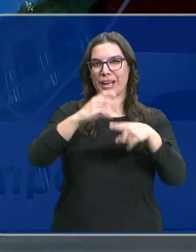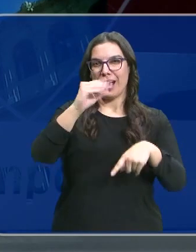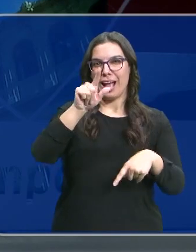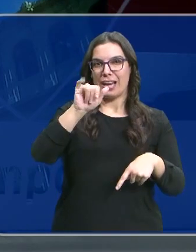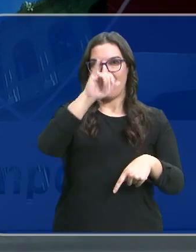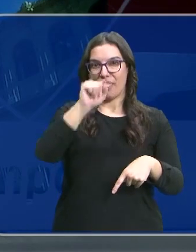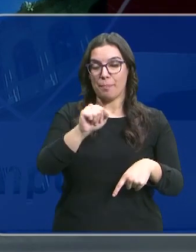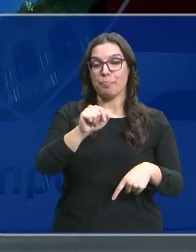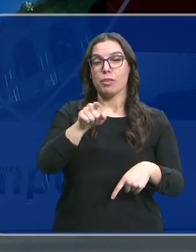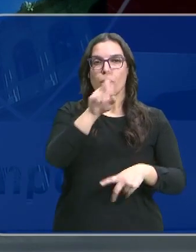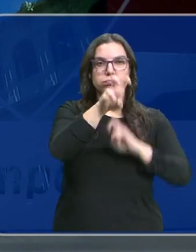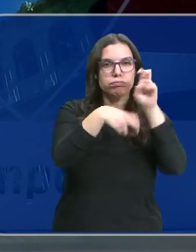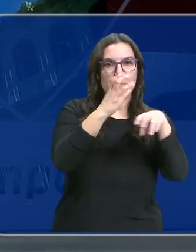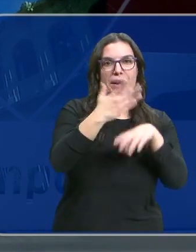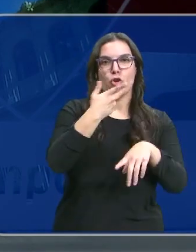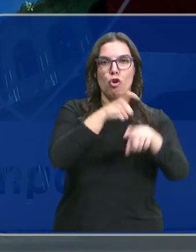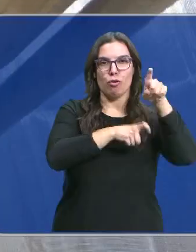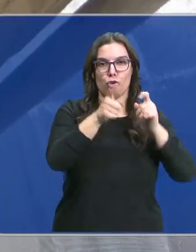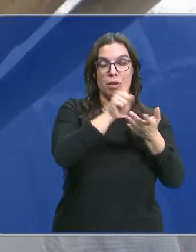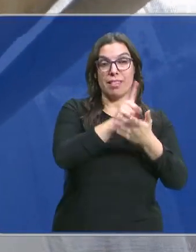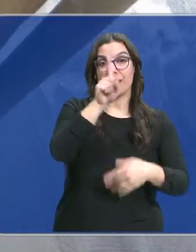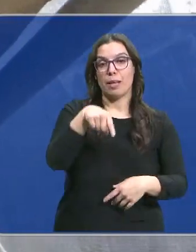y las vidrieras que ideó el arquitecto catalán.